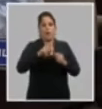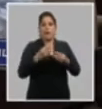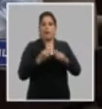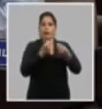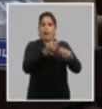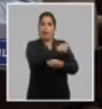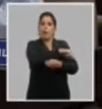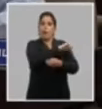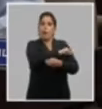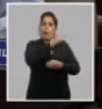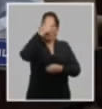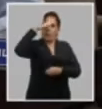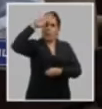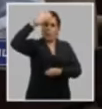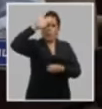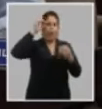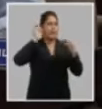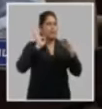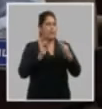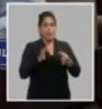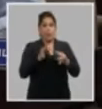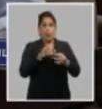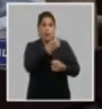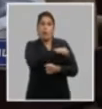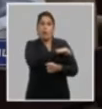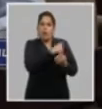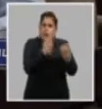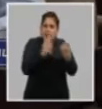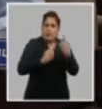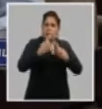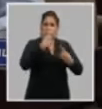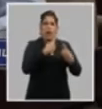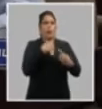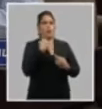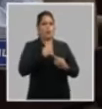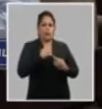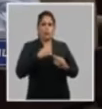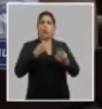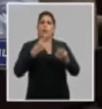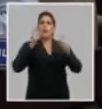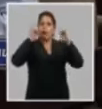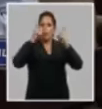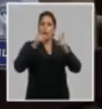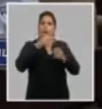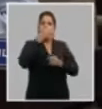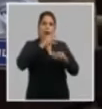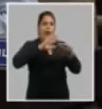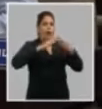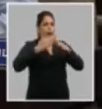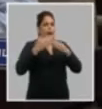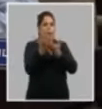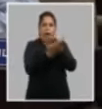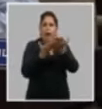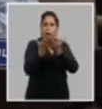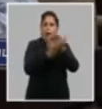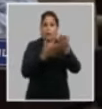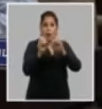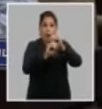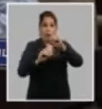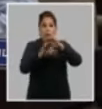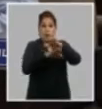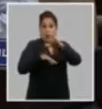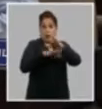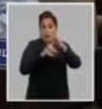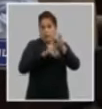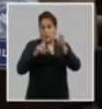aportarle al pueblo que va realmente a lo que el pueblo necesita y en ese sentido nosotros tenemos que lograr que las organizaciones de base del